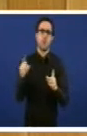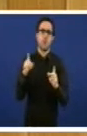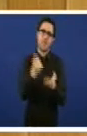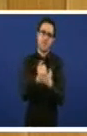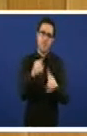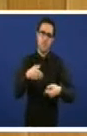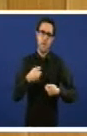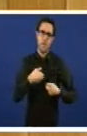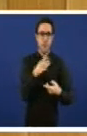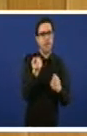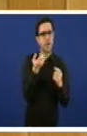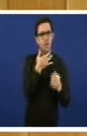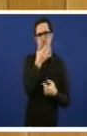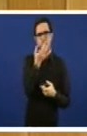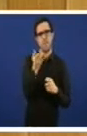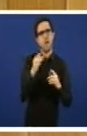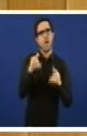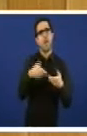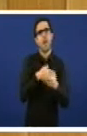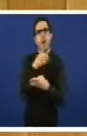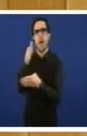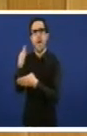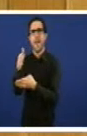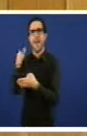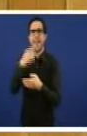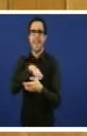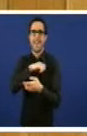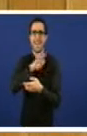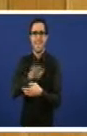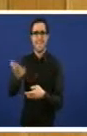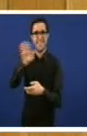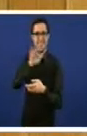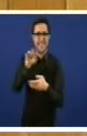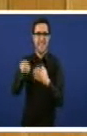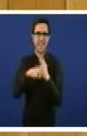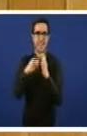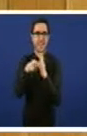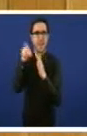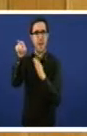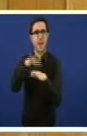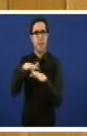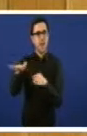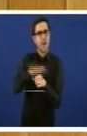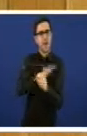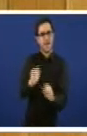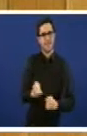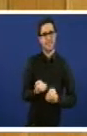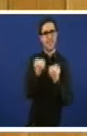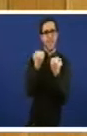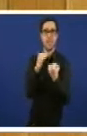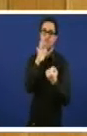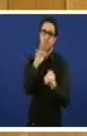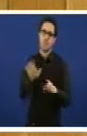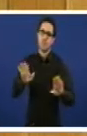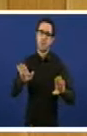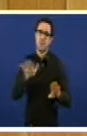a legislación estatal porque a nosa legislación aprobada no noso Parlamento non dá garantía suficiente aos